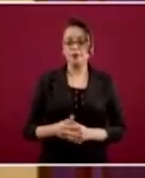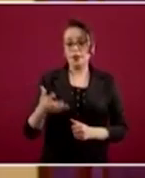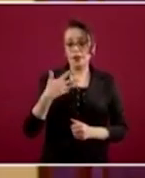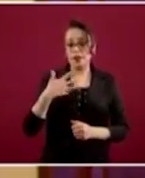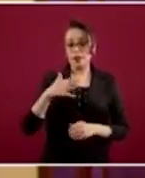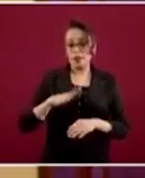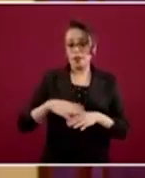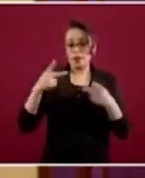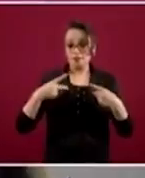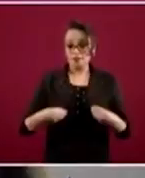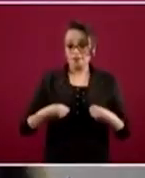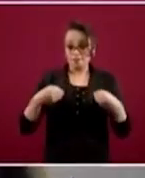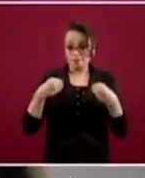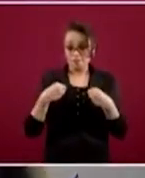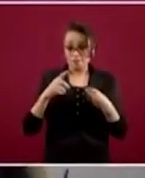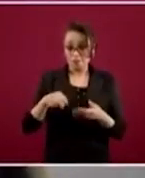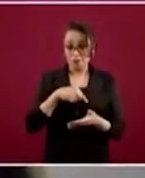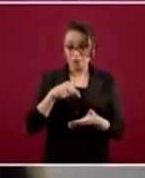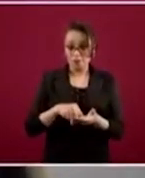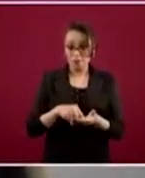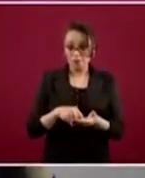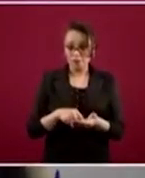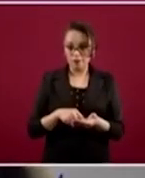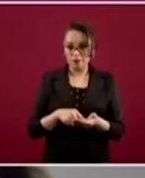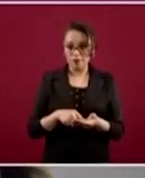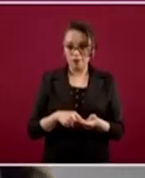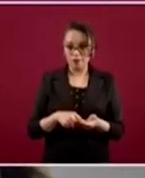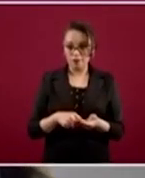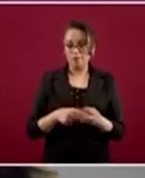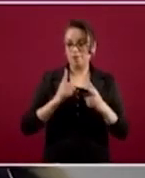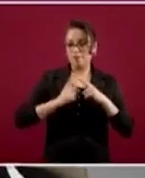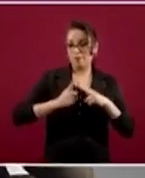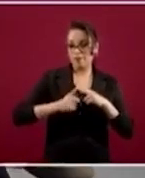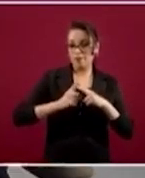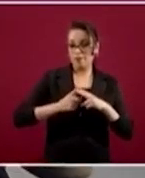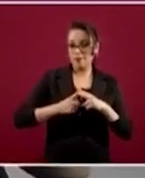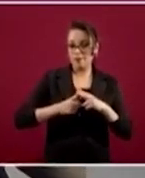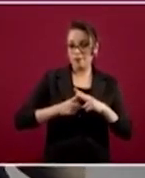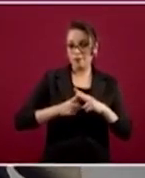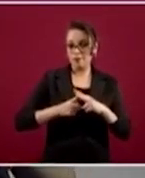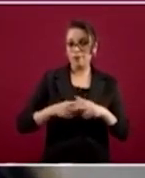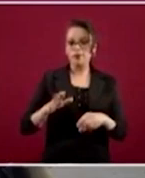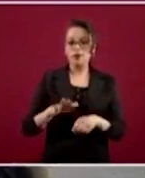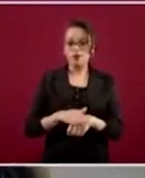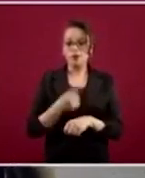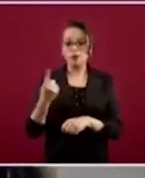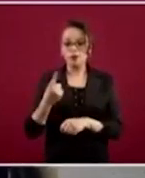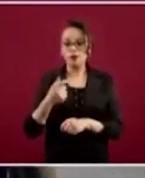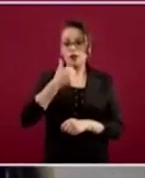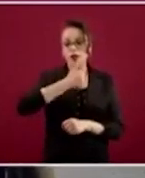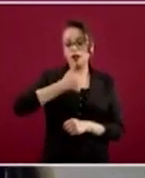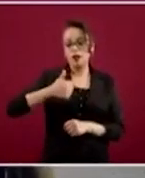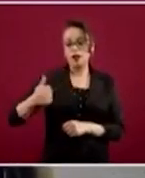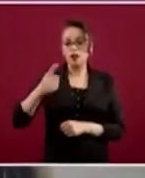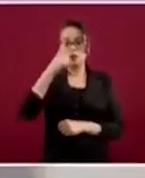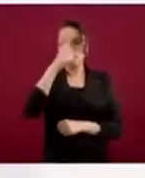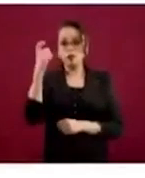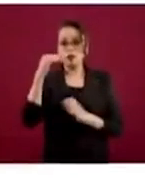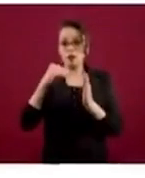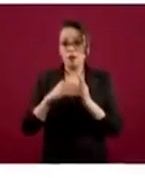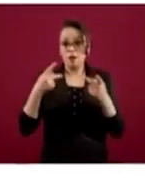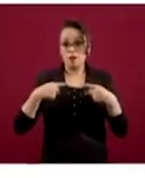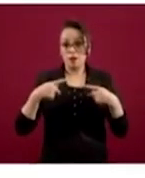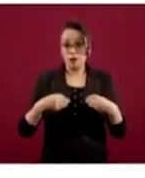que sería la siguiente diapositiva, es decir, si sacamos una tasa de incidencia por cada 100 mil habitantes,